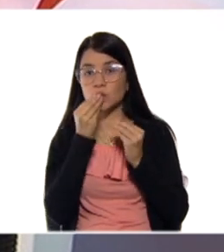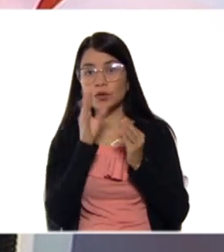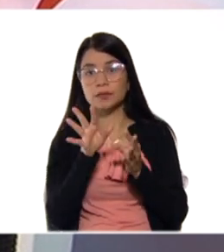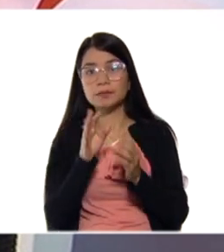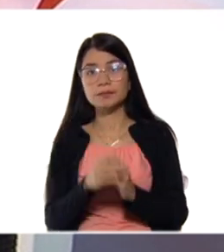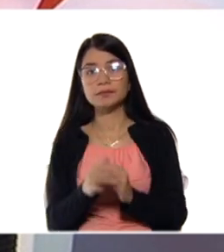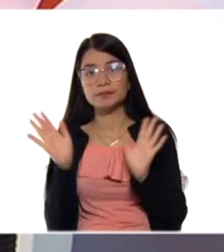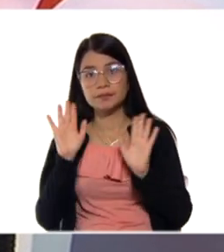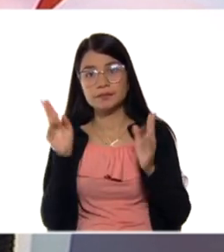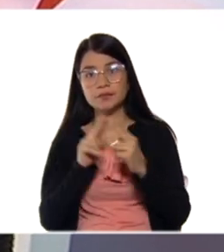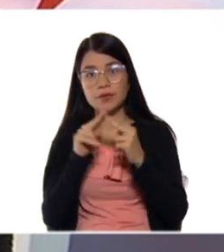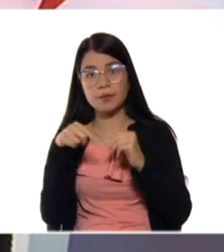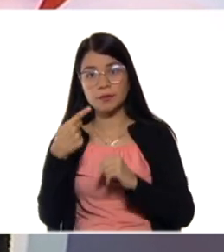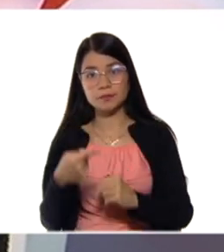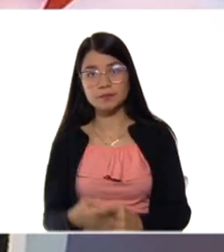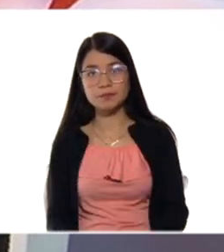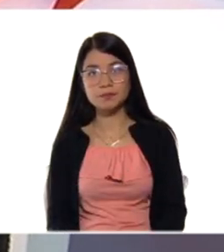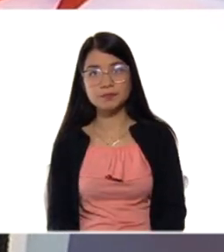quiere. Hasta pronto.